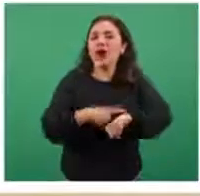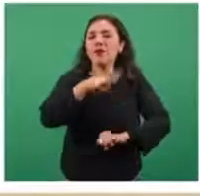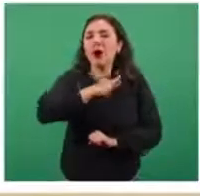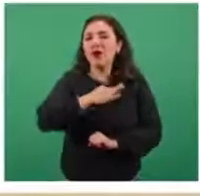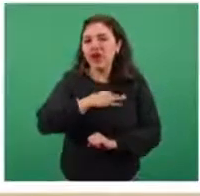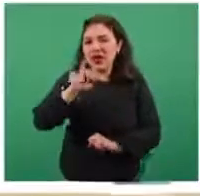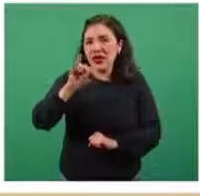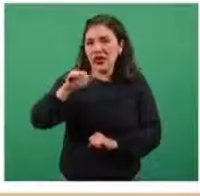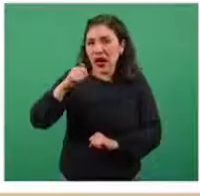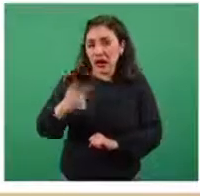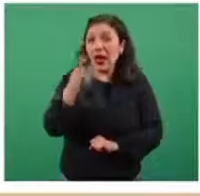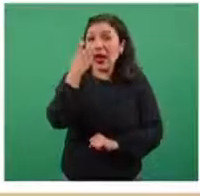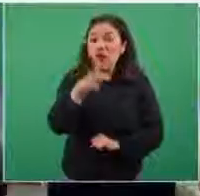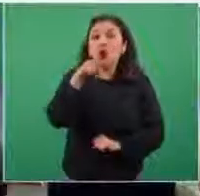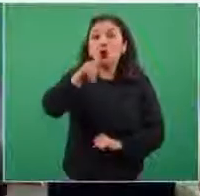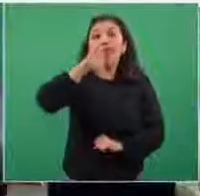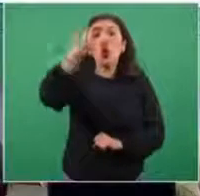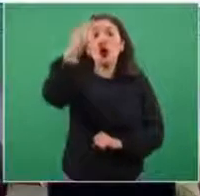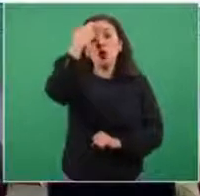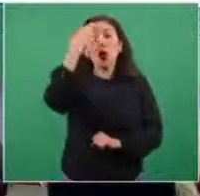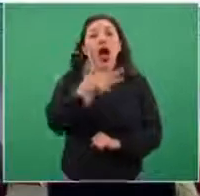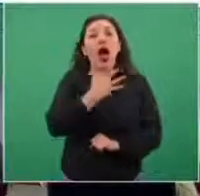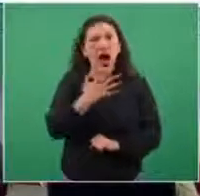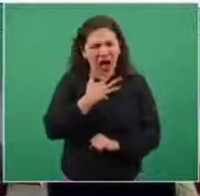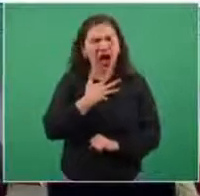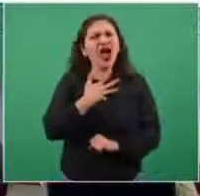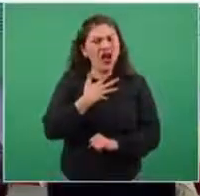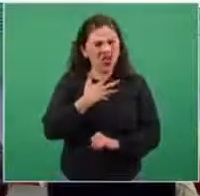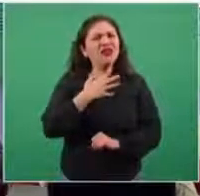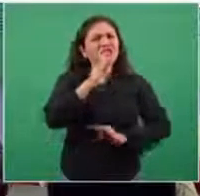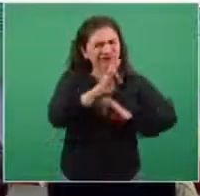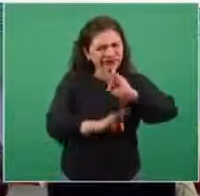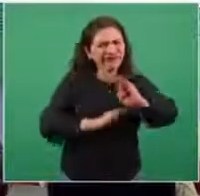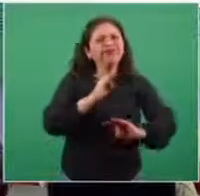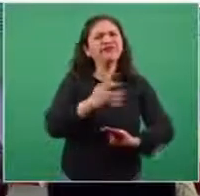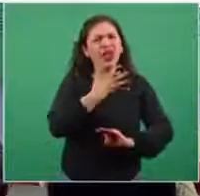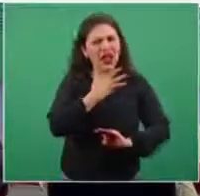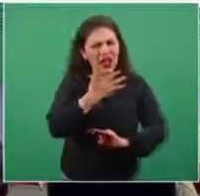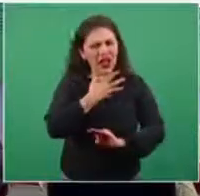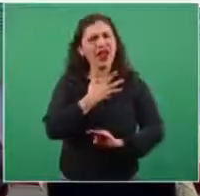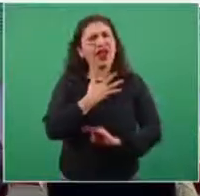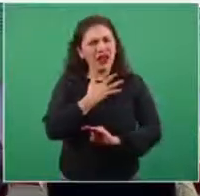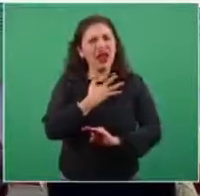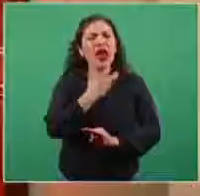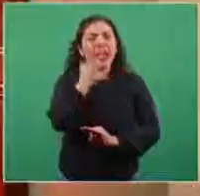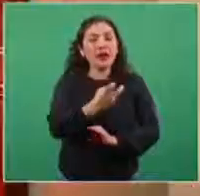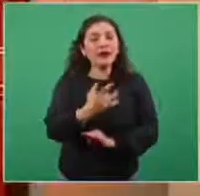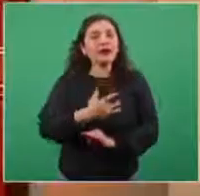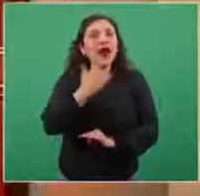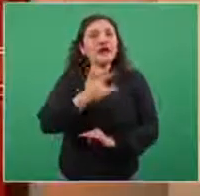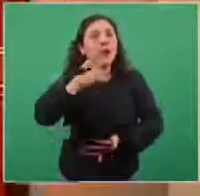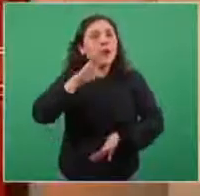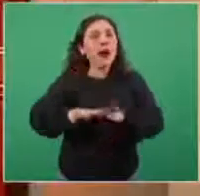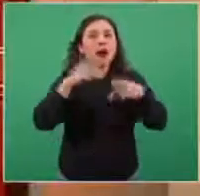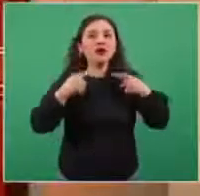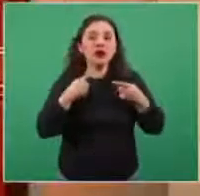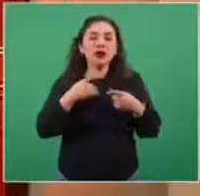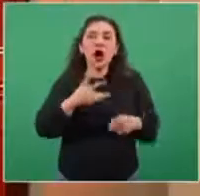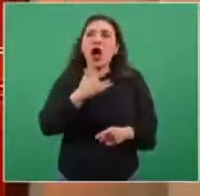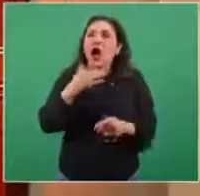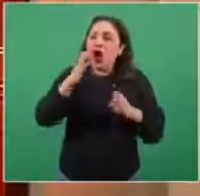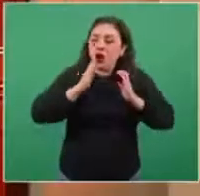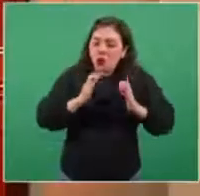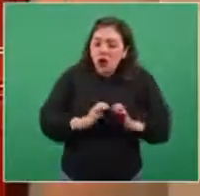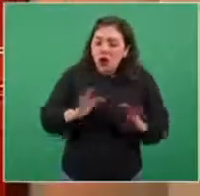aguda grave. Recuerden que existe tratamiento que hace un cambio significativo en